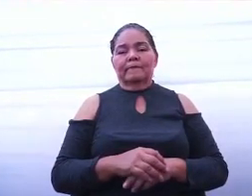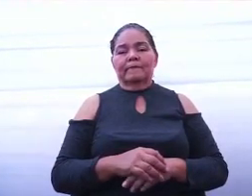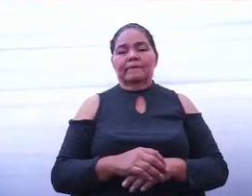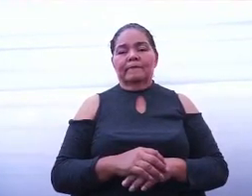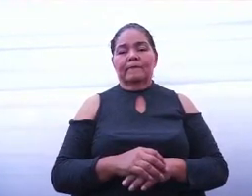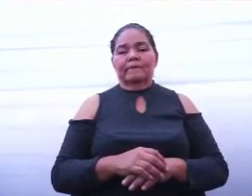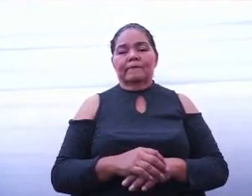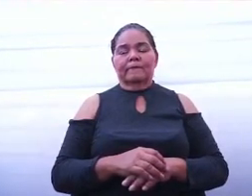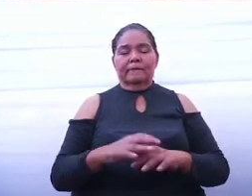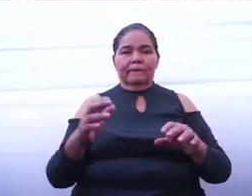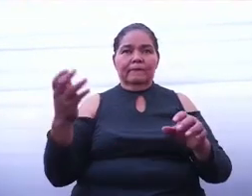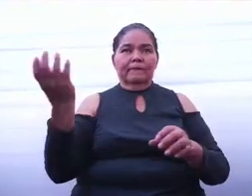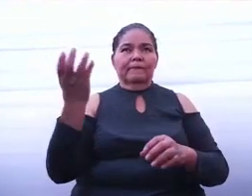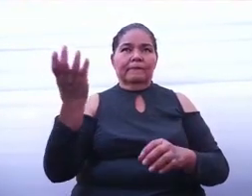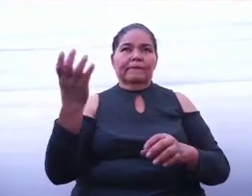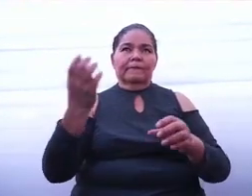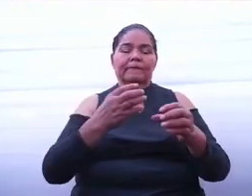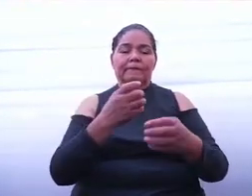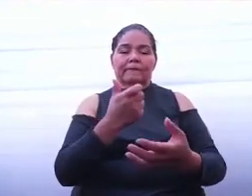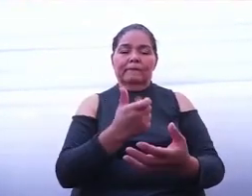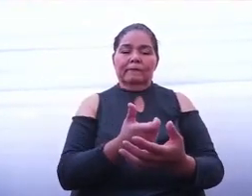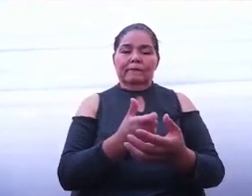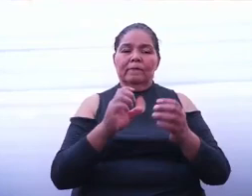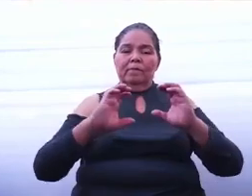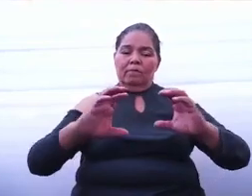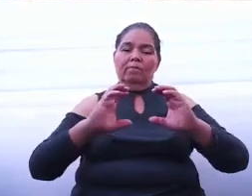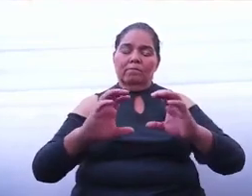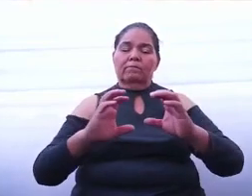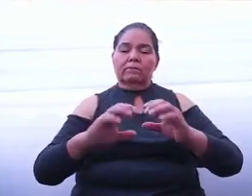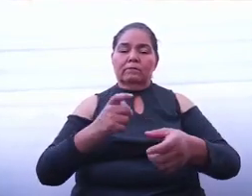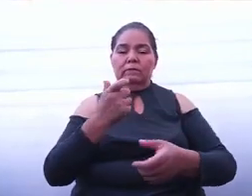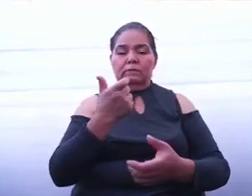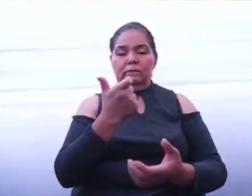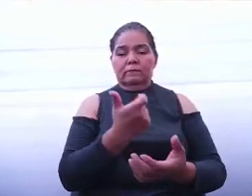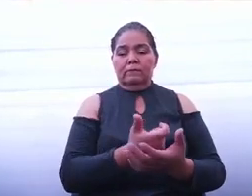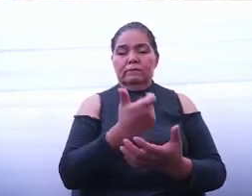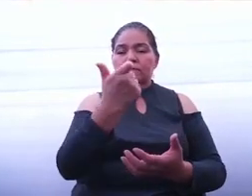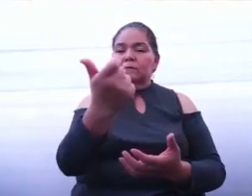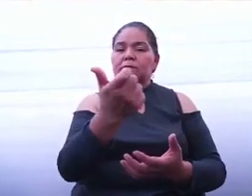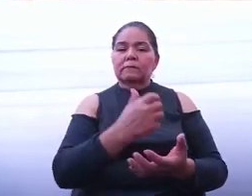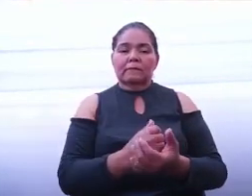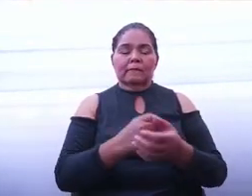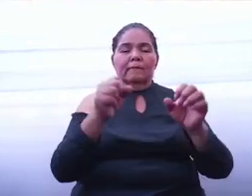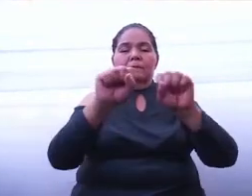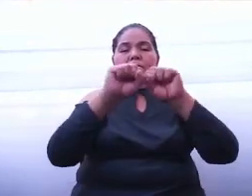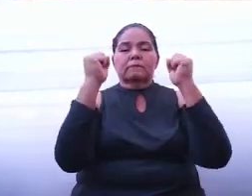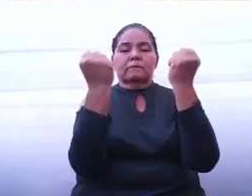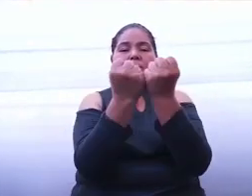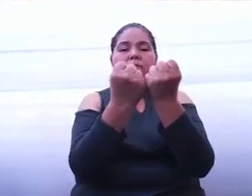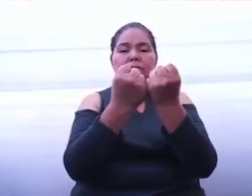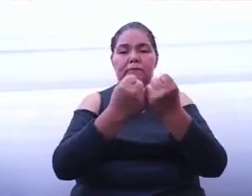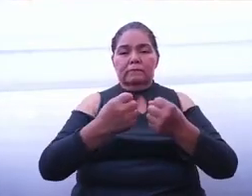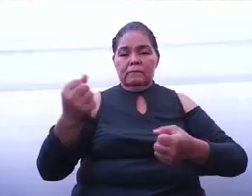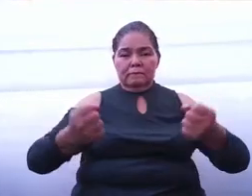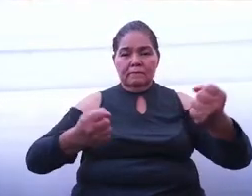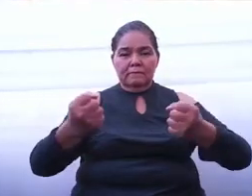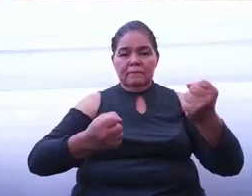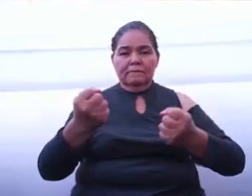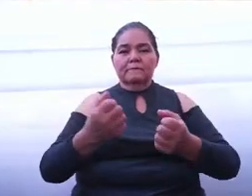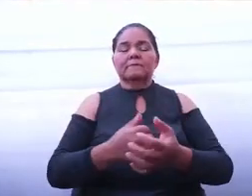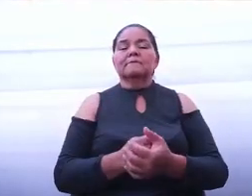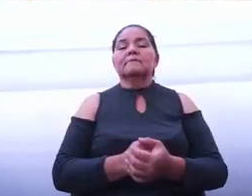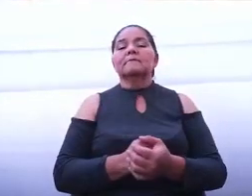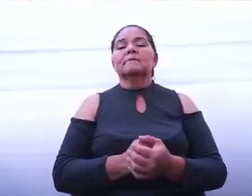control de gases contaminantes, cultura y seguridad vial, educación vial y todo lo que se